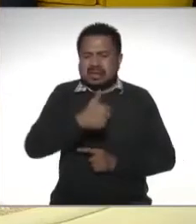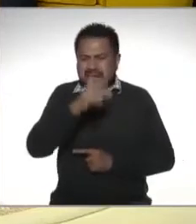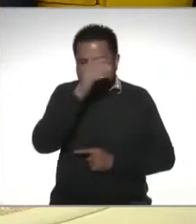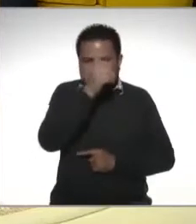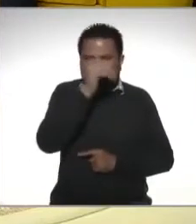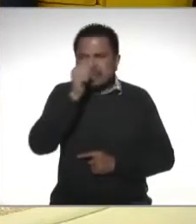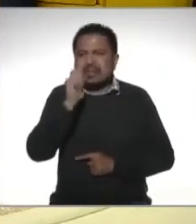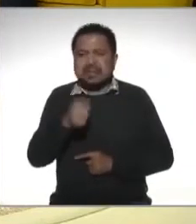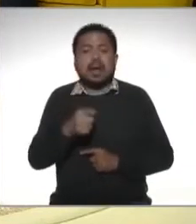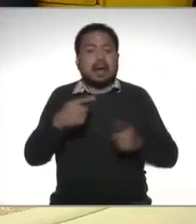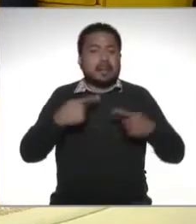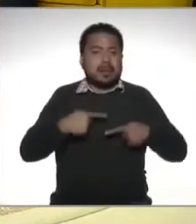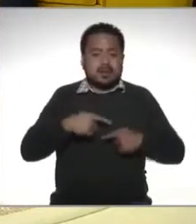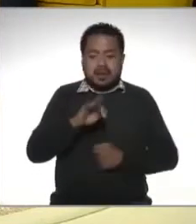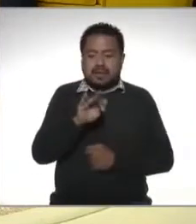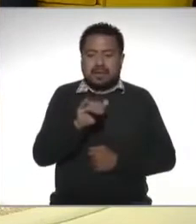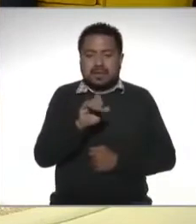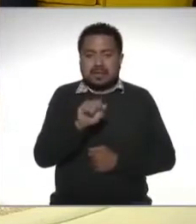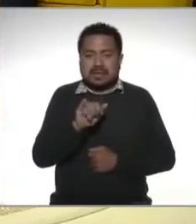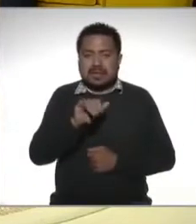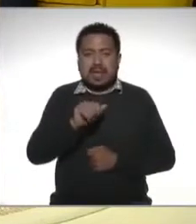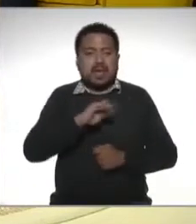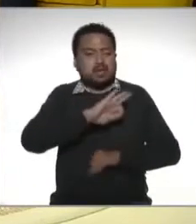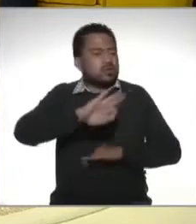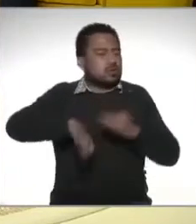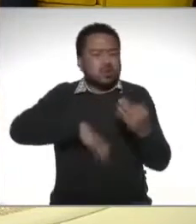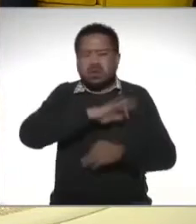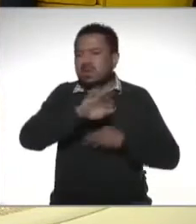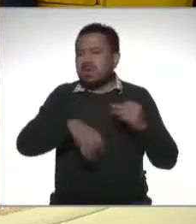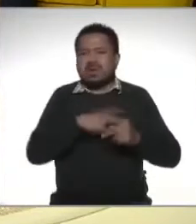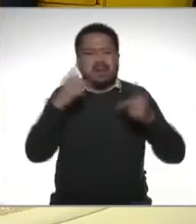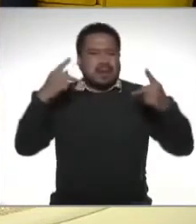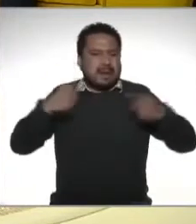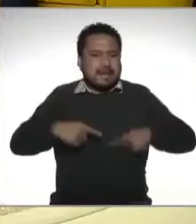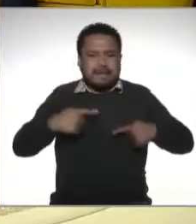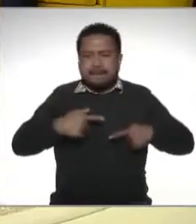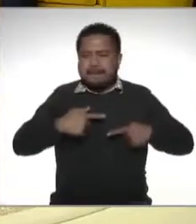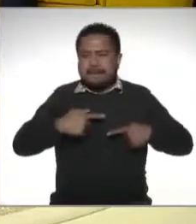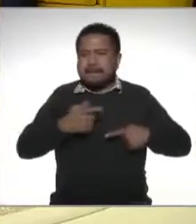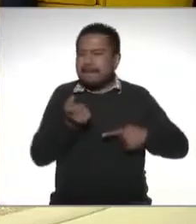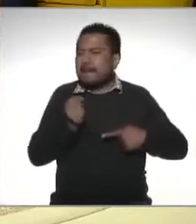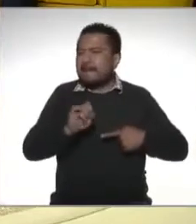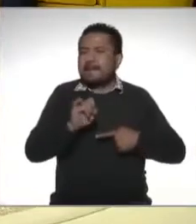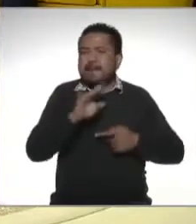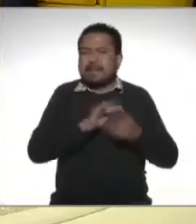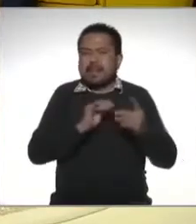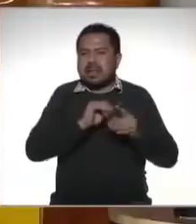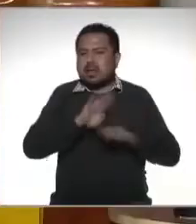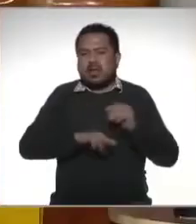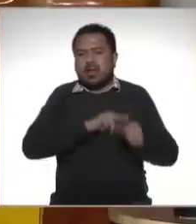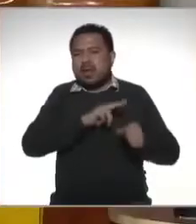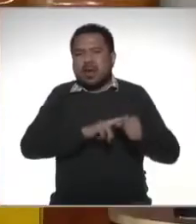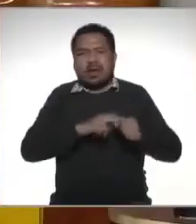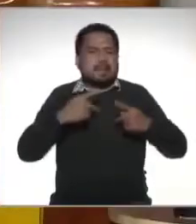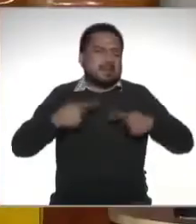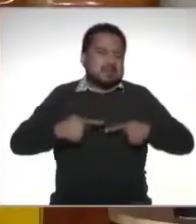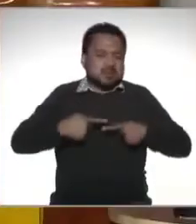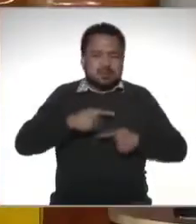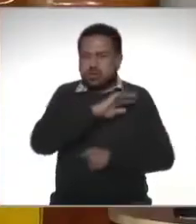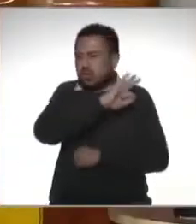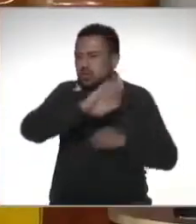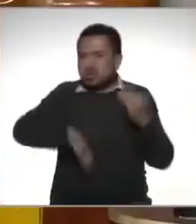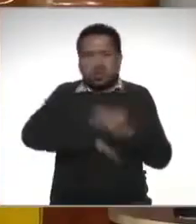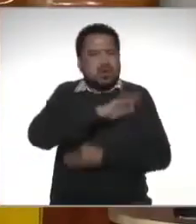las personas físicas somos los seres humanos los que también en algunas legislaciones le llaman seres naturales o personas naturales